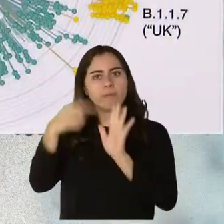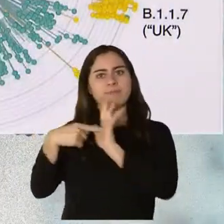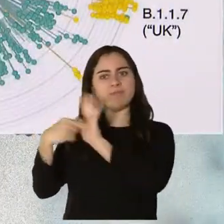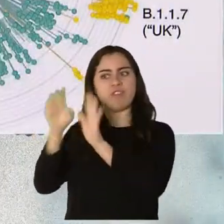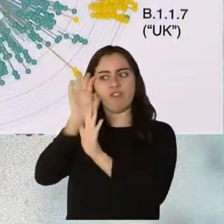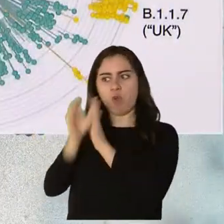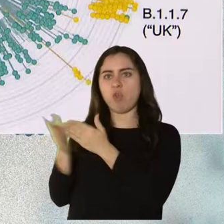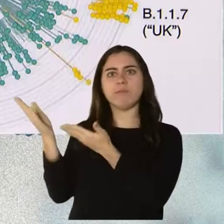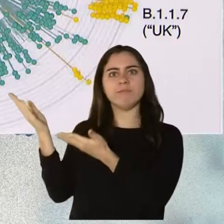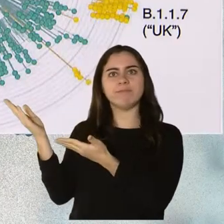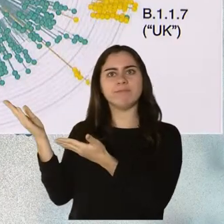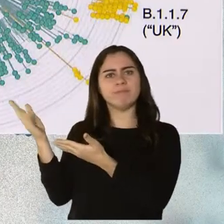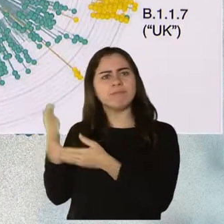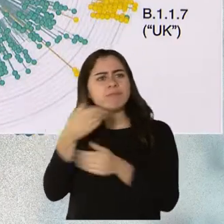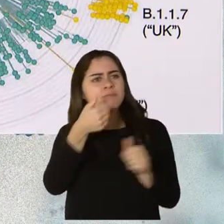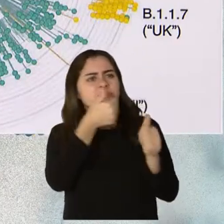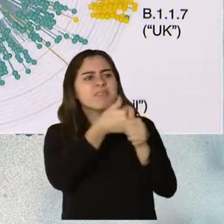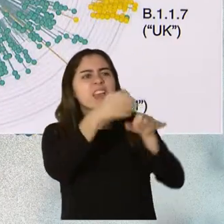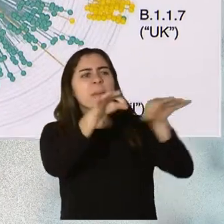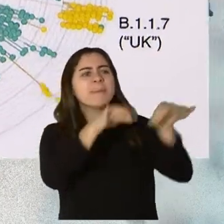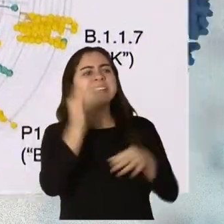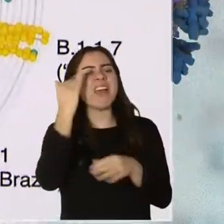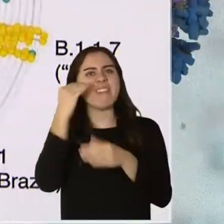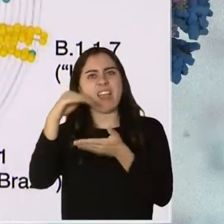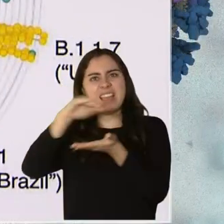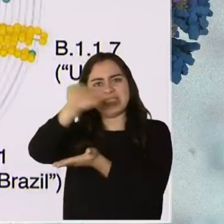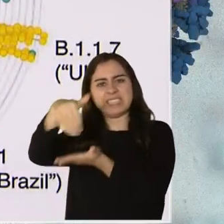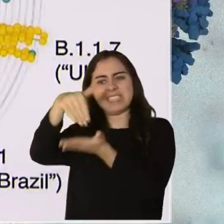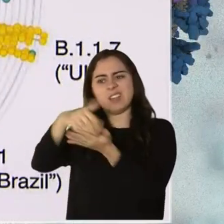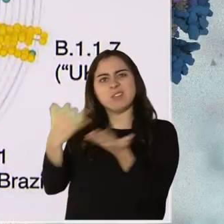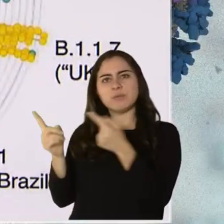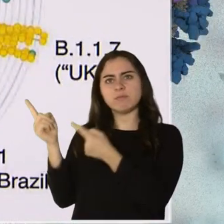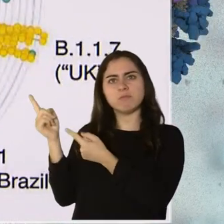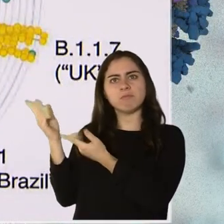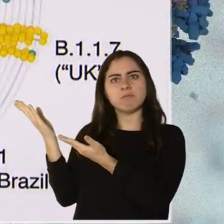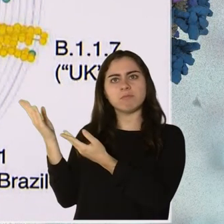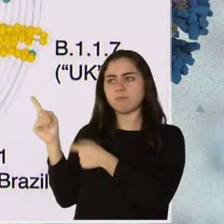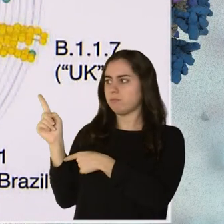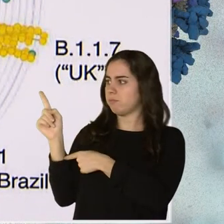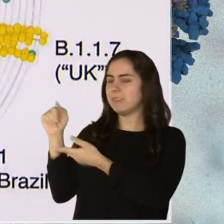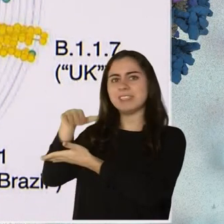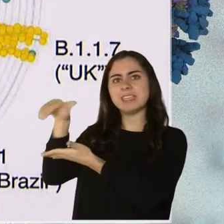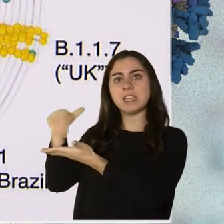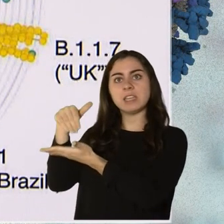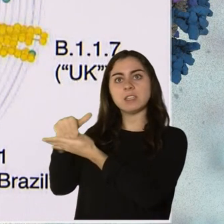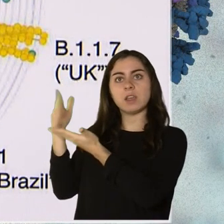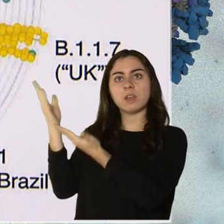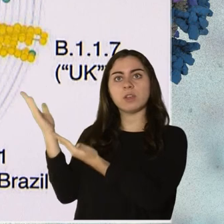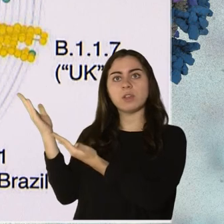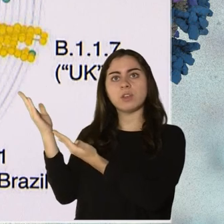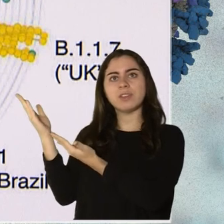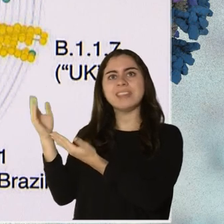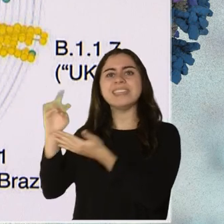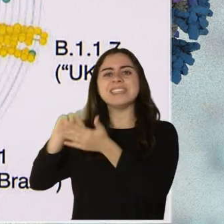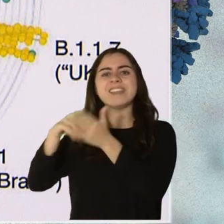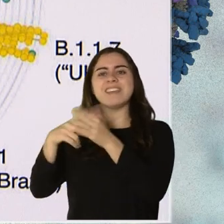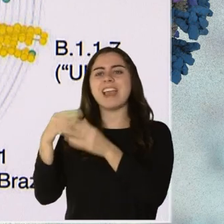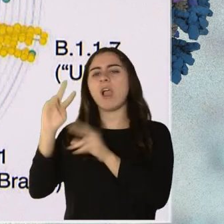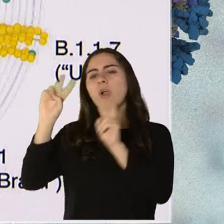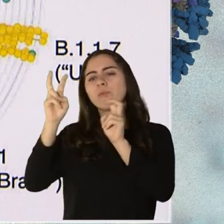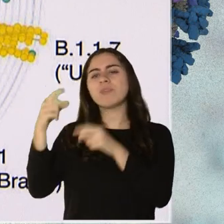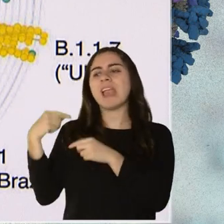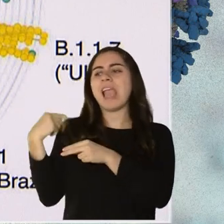doctor. Si nos puedes explicar qué significa el centro de esa gráfica. Si tú miras, el centro es, y esto es que se conoce como una filogenética, el árbol